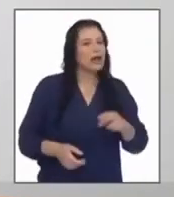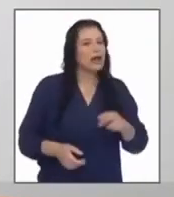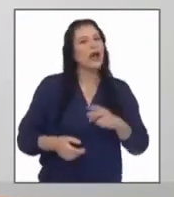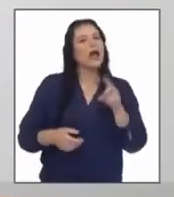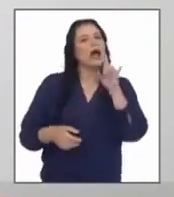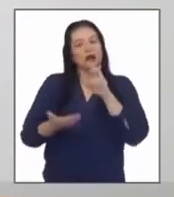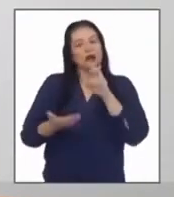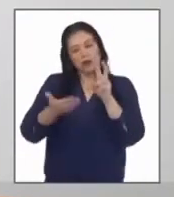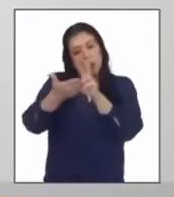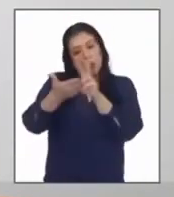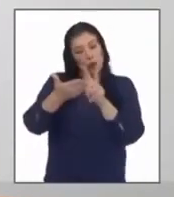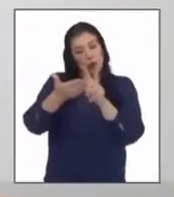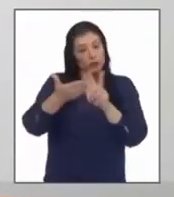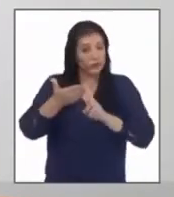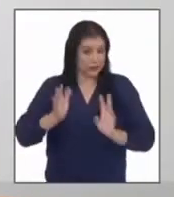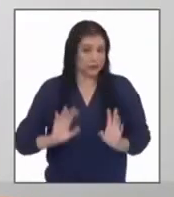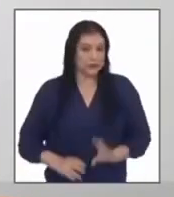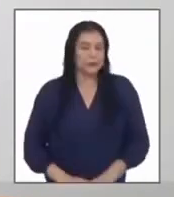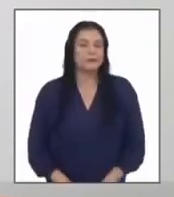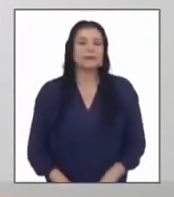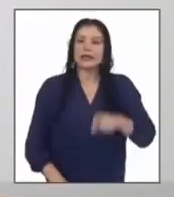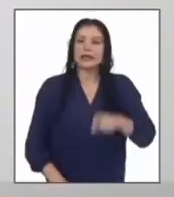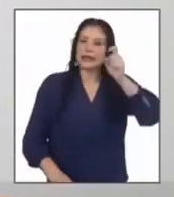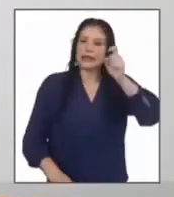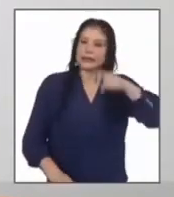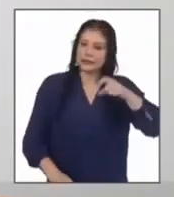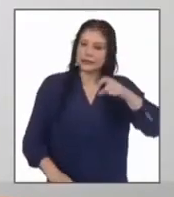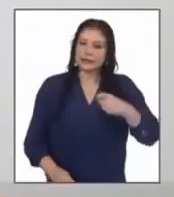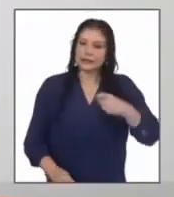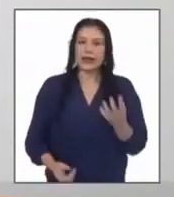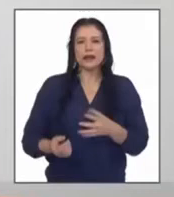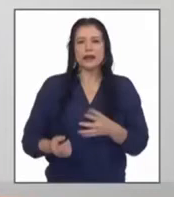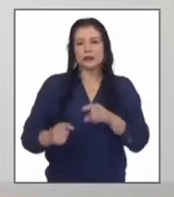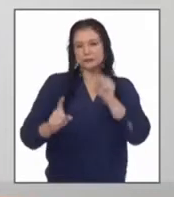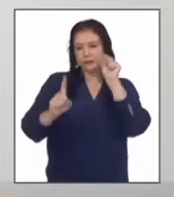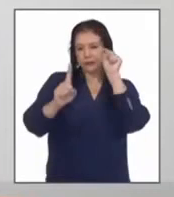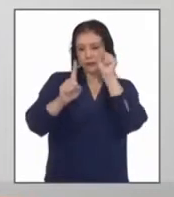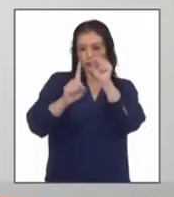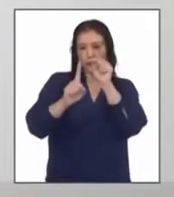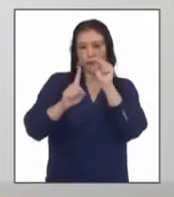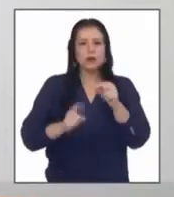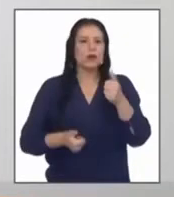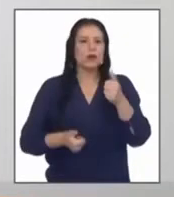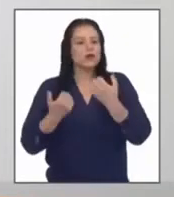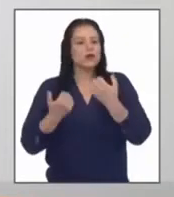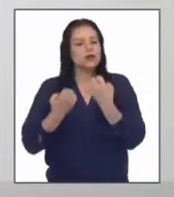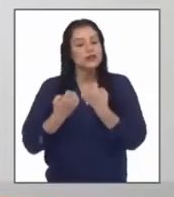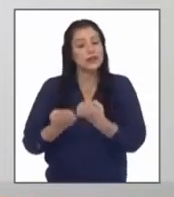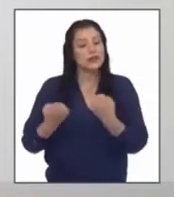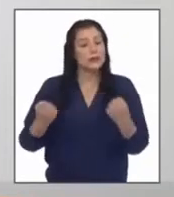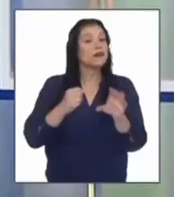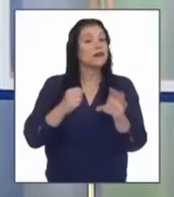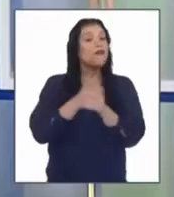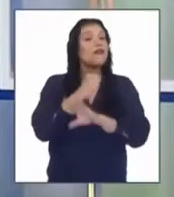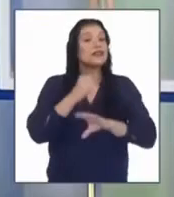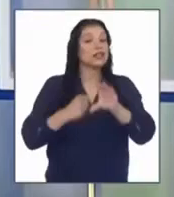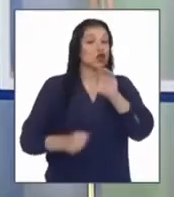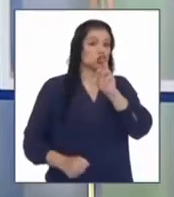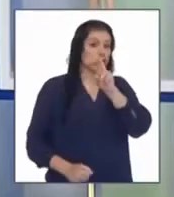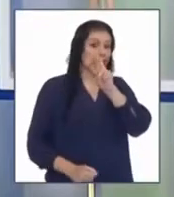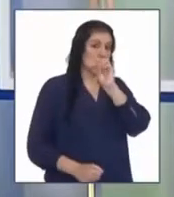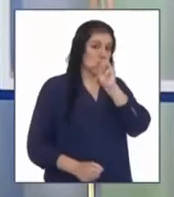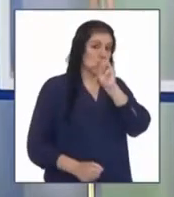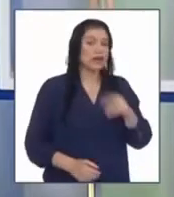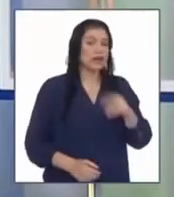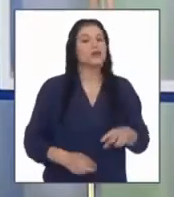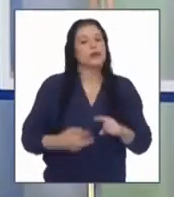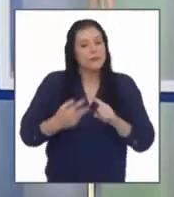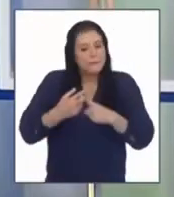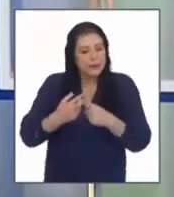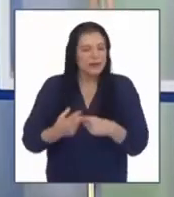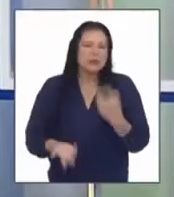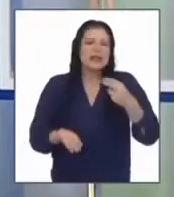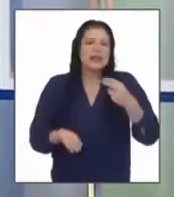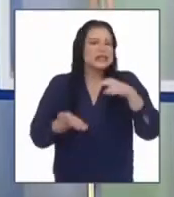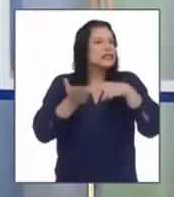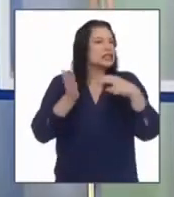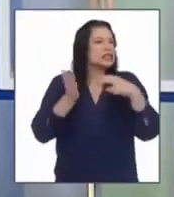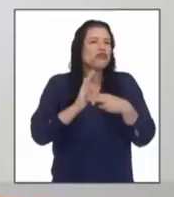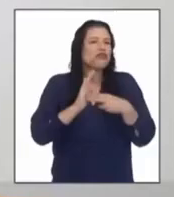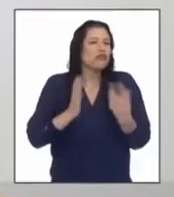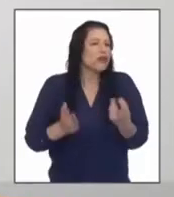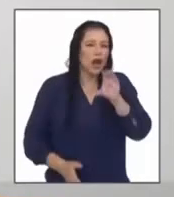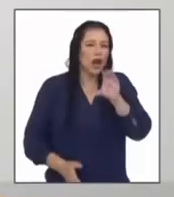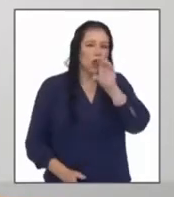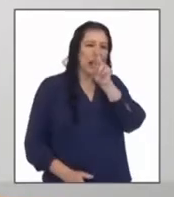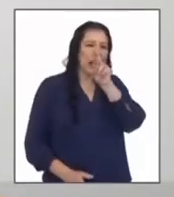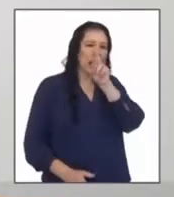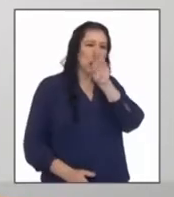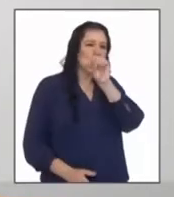lectura de un texto es necesario puntualizar sus elementos básicos entonces empecemos con la definición de una